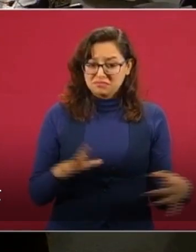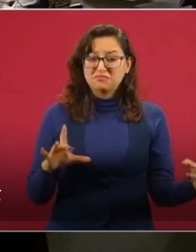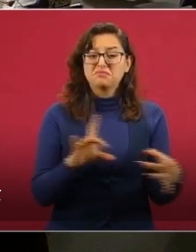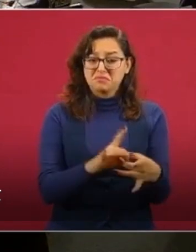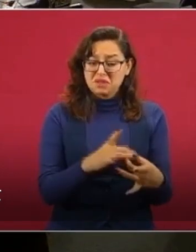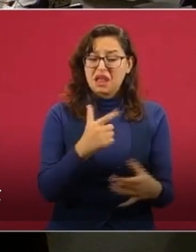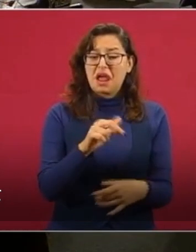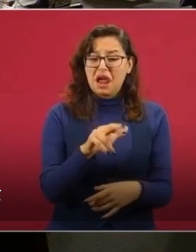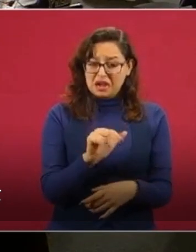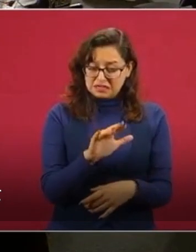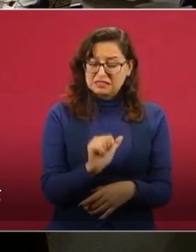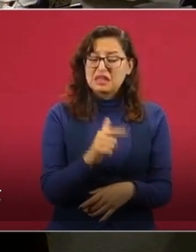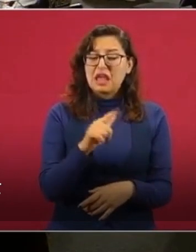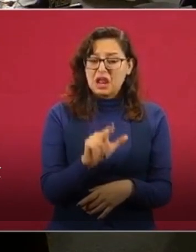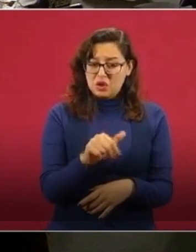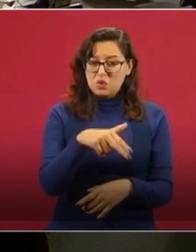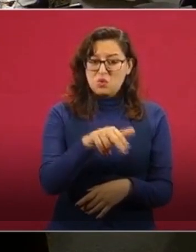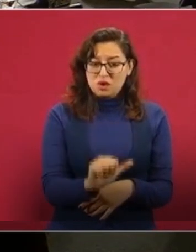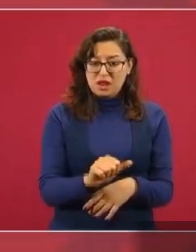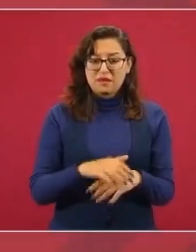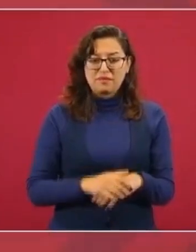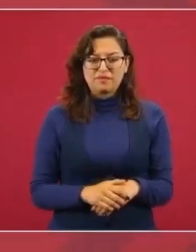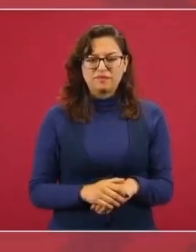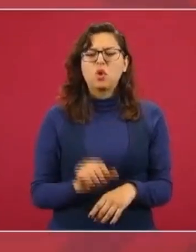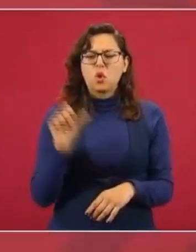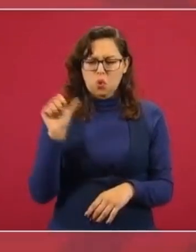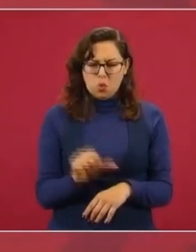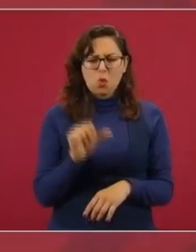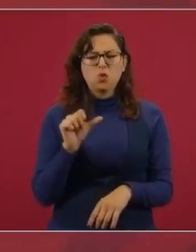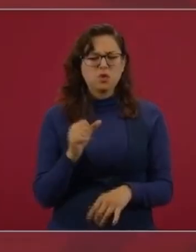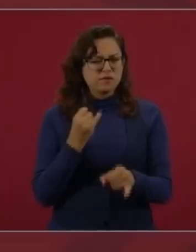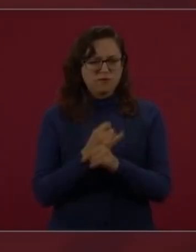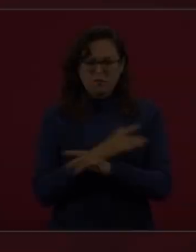García Luna. Entonces, hoy les damos ya toda la información.